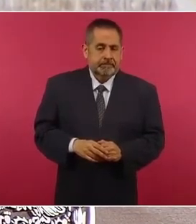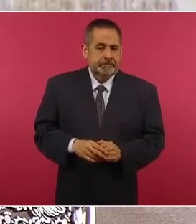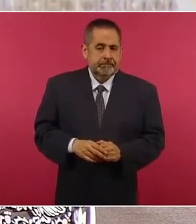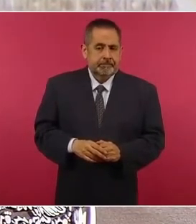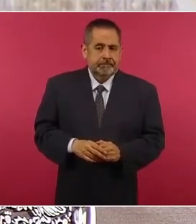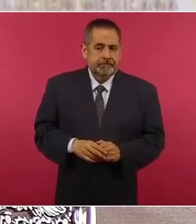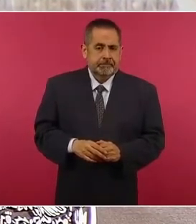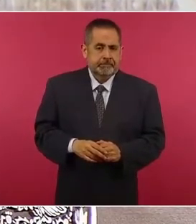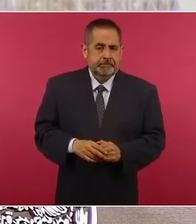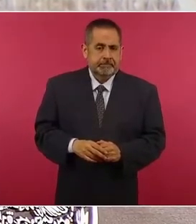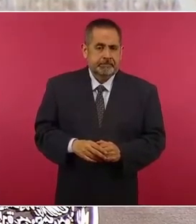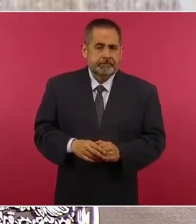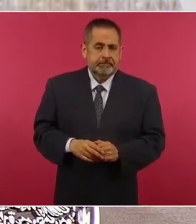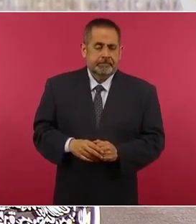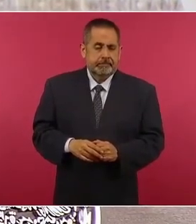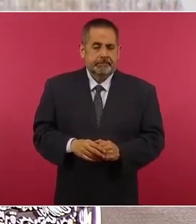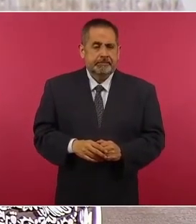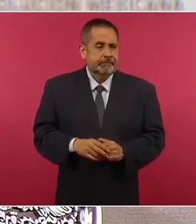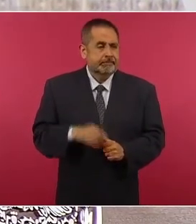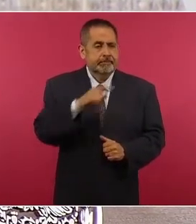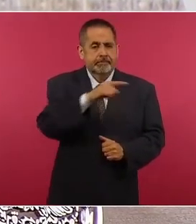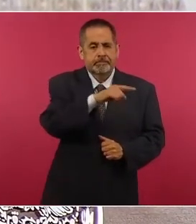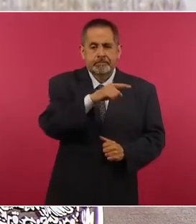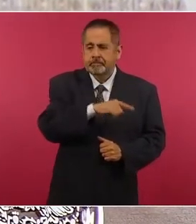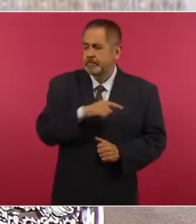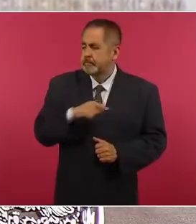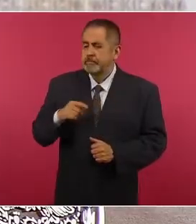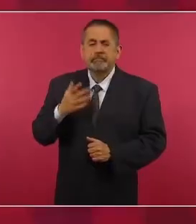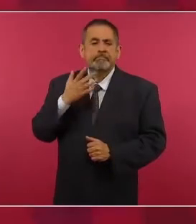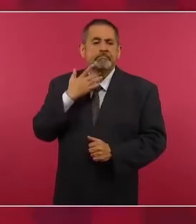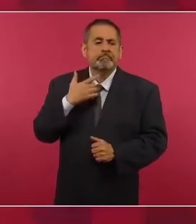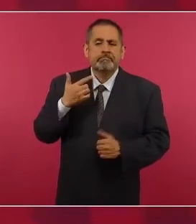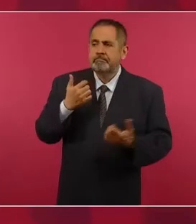que importan gasolinas.